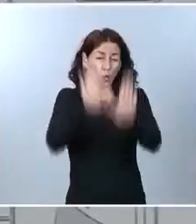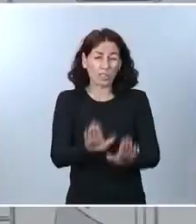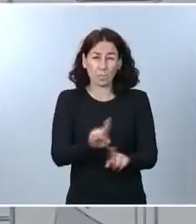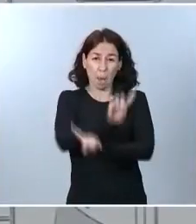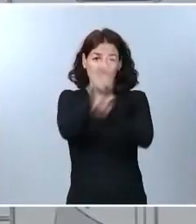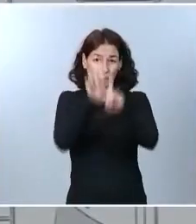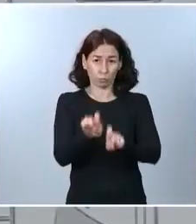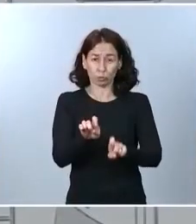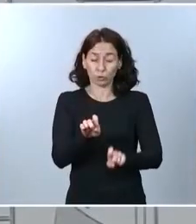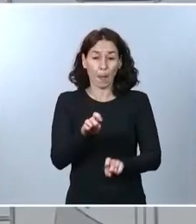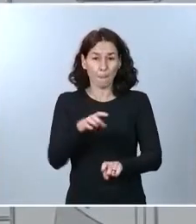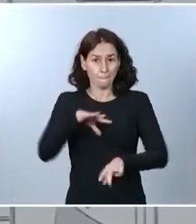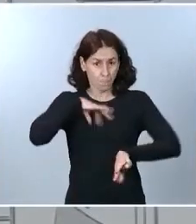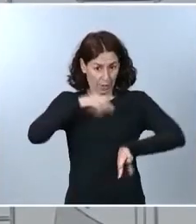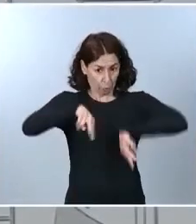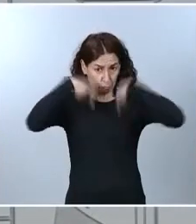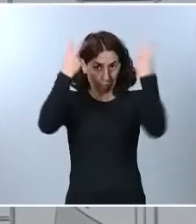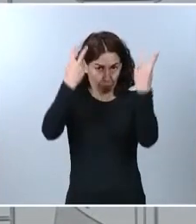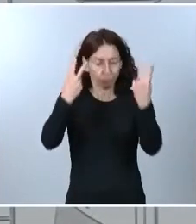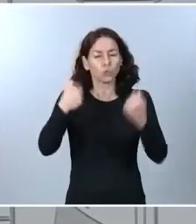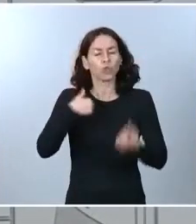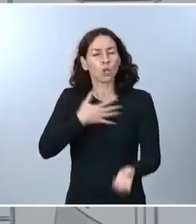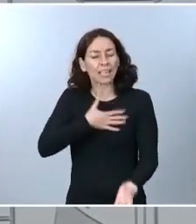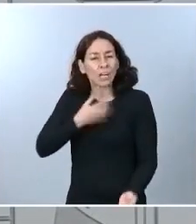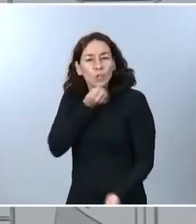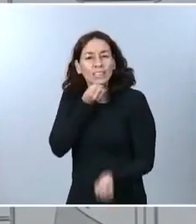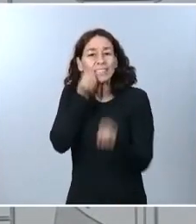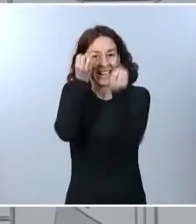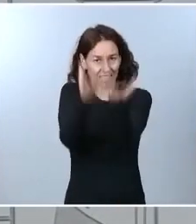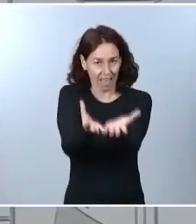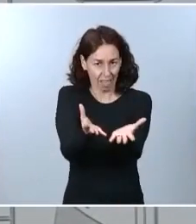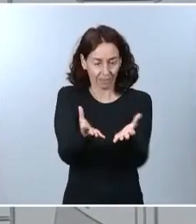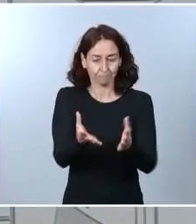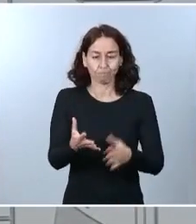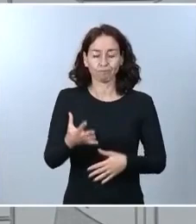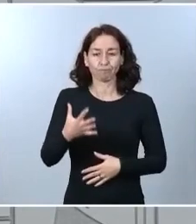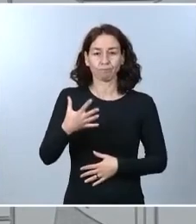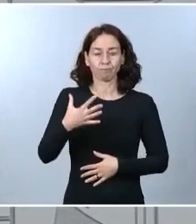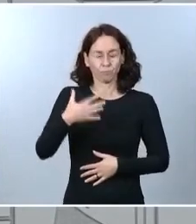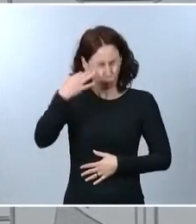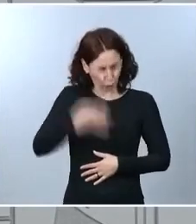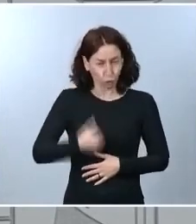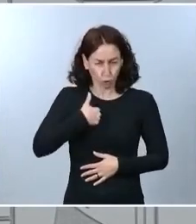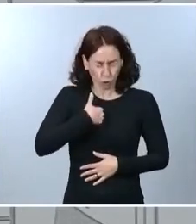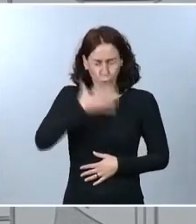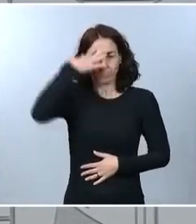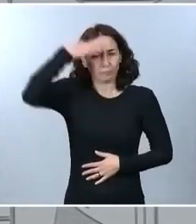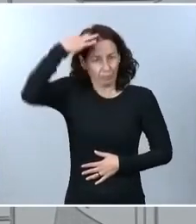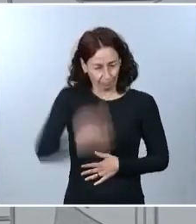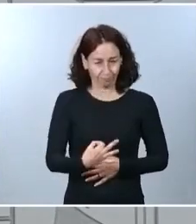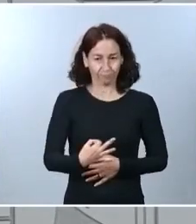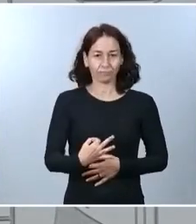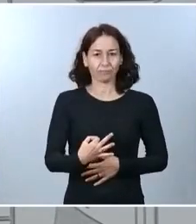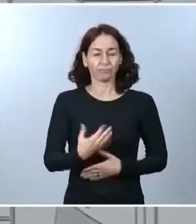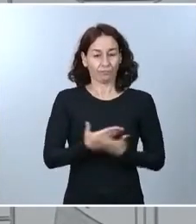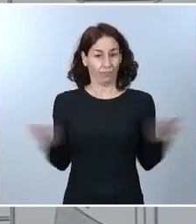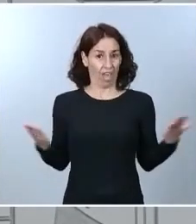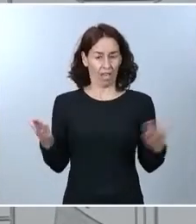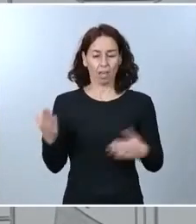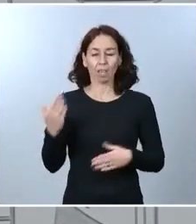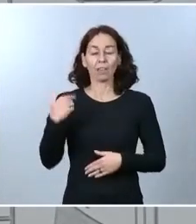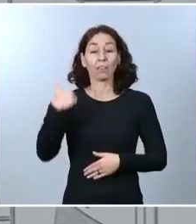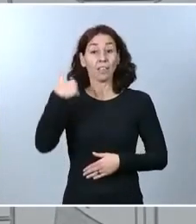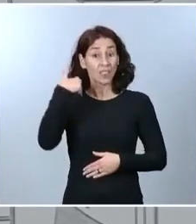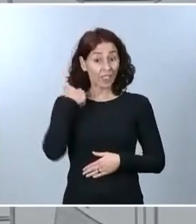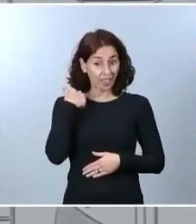una convicción y es que vamos a volver a mantener a raya el virus, vamos a volver a doblegar la curva, vamos